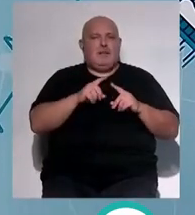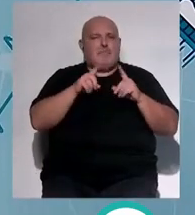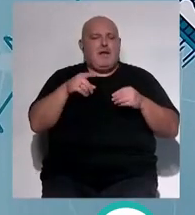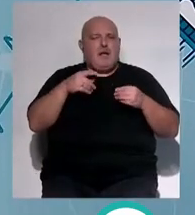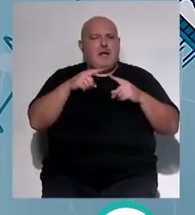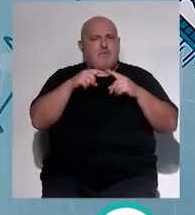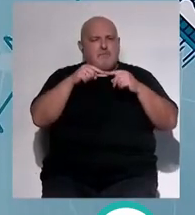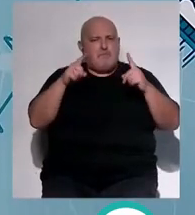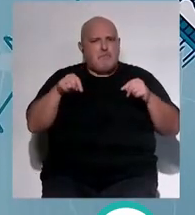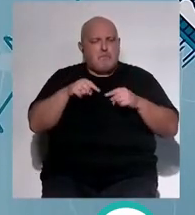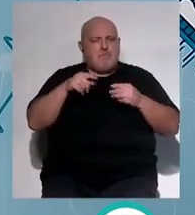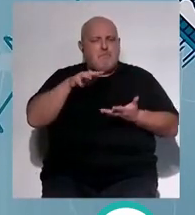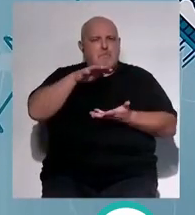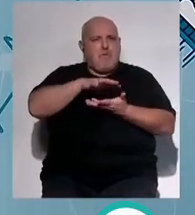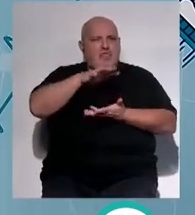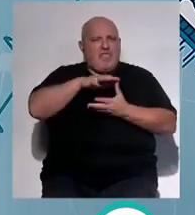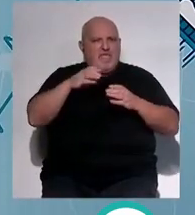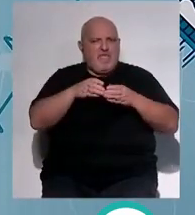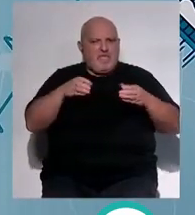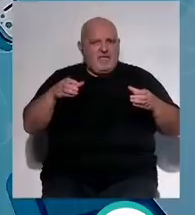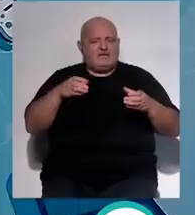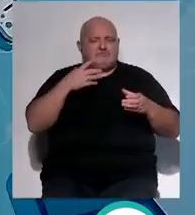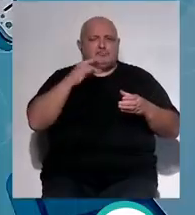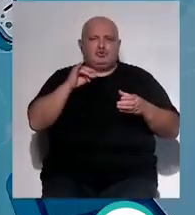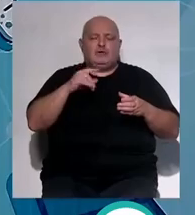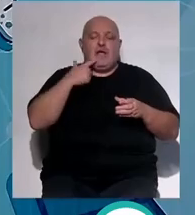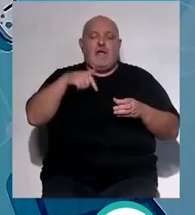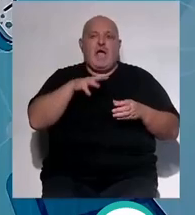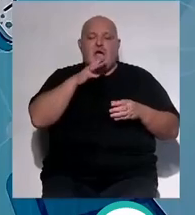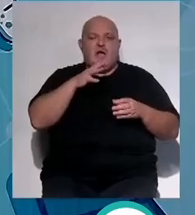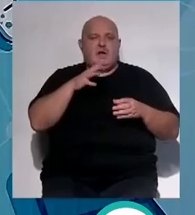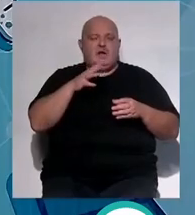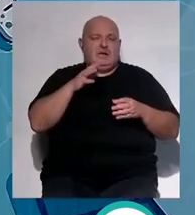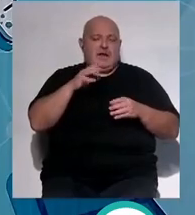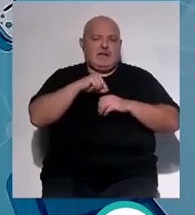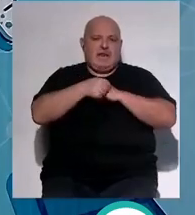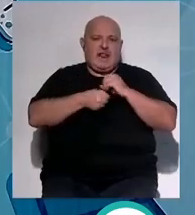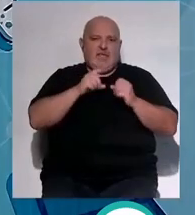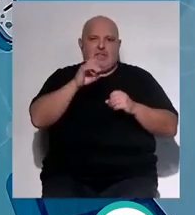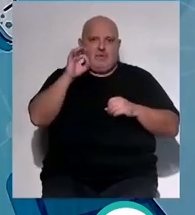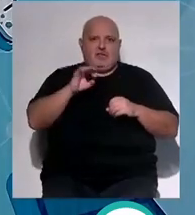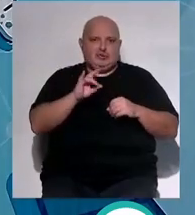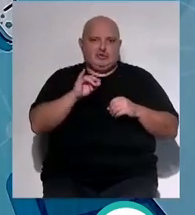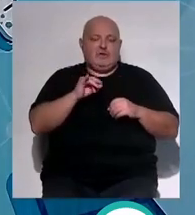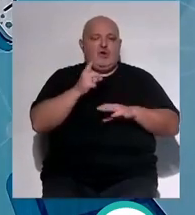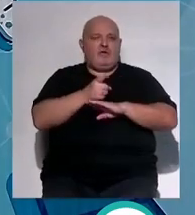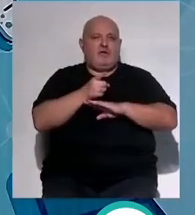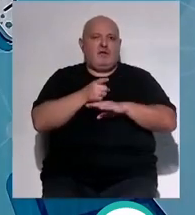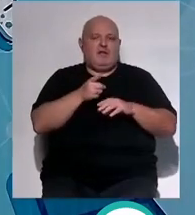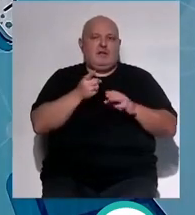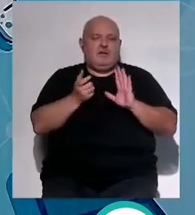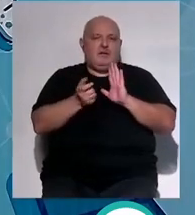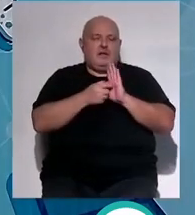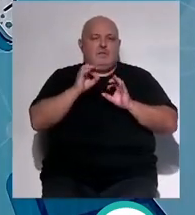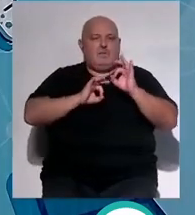pan de molde integral mejor? sí además ahora te especifica integral al 100% 100% integral están obligados a